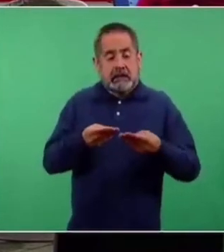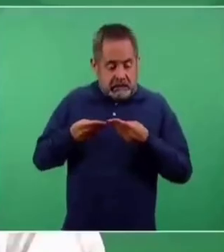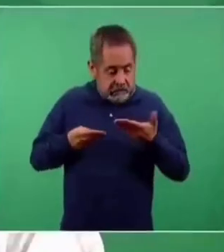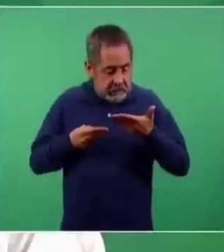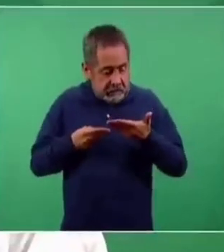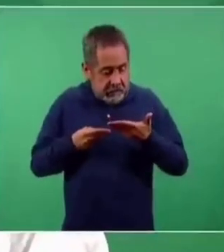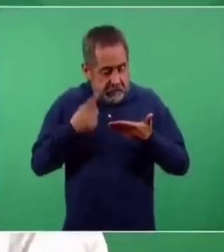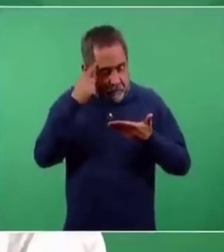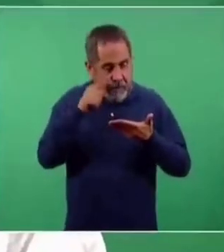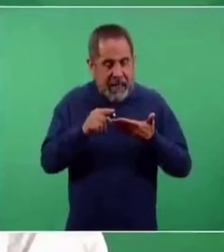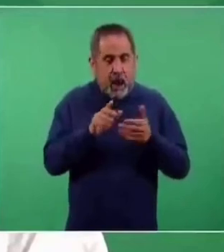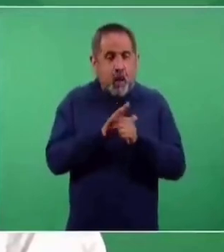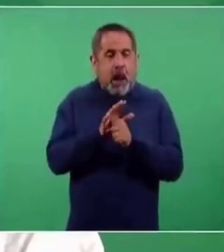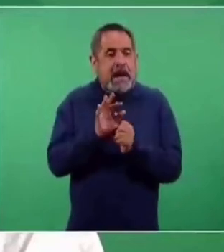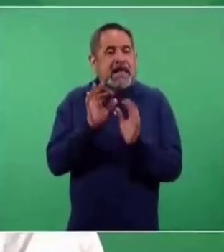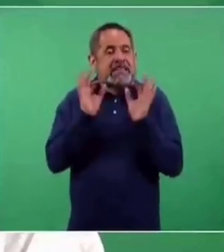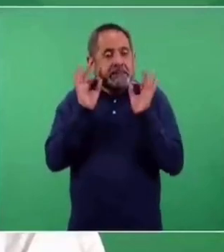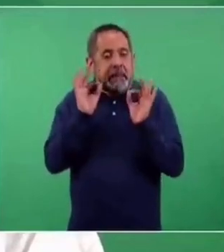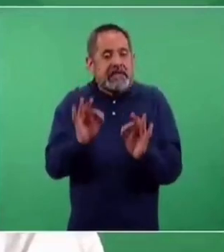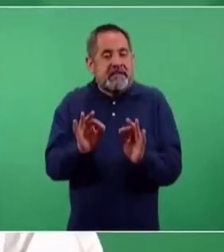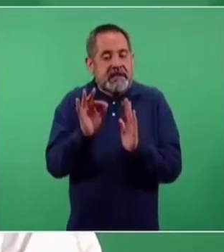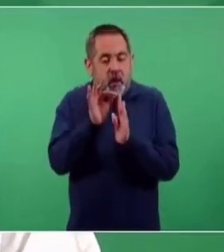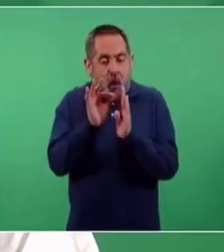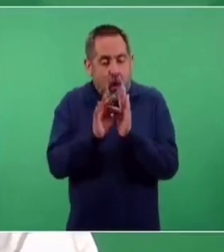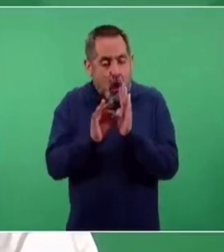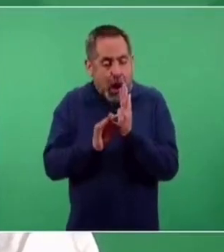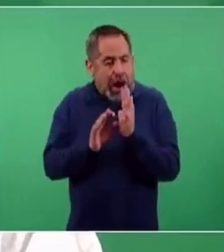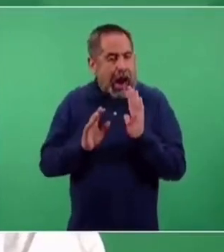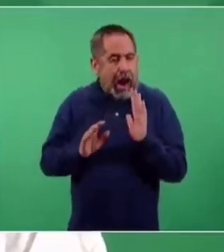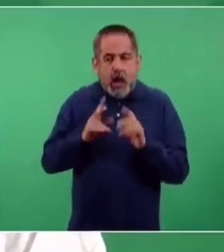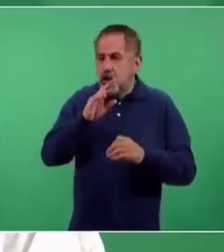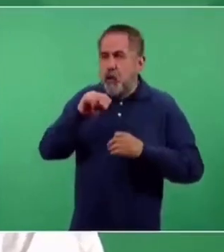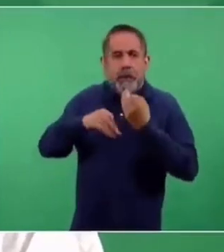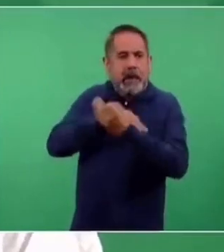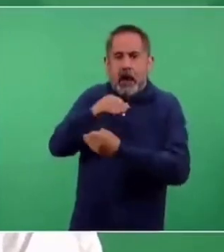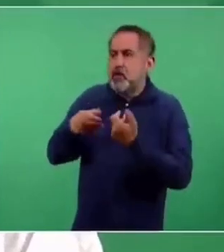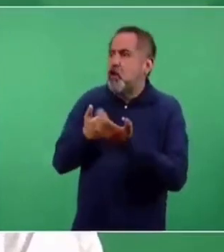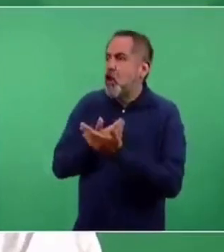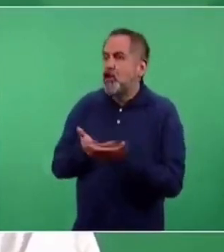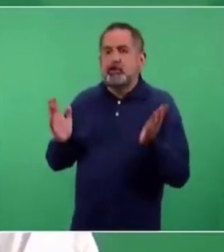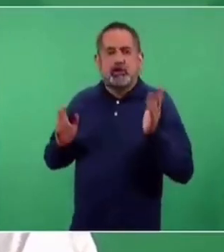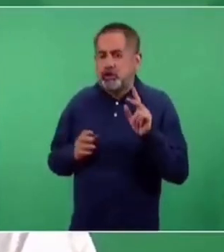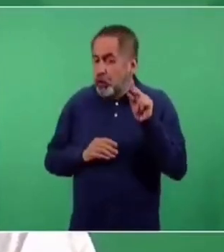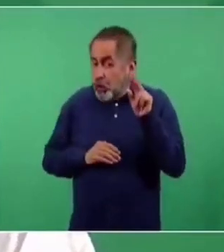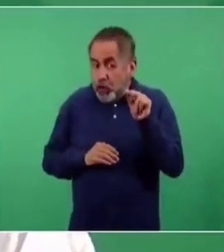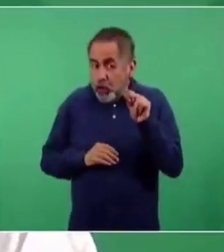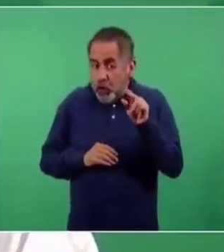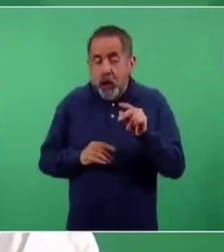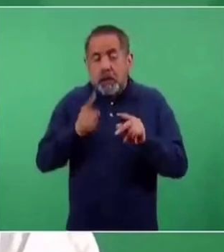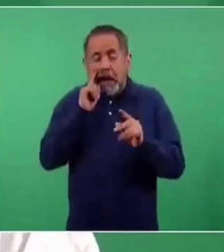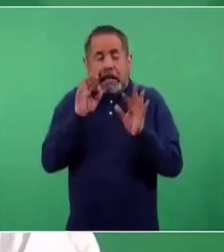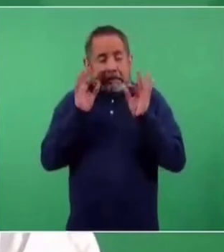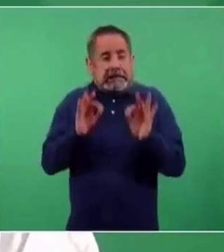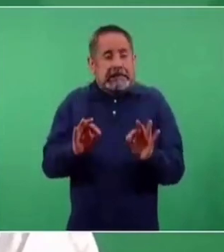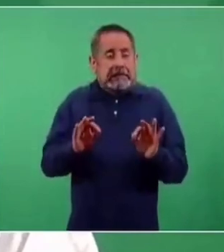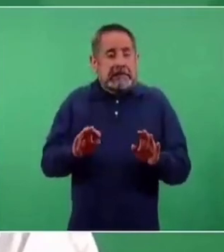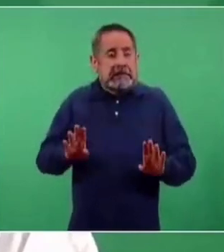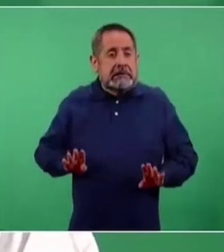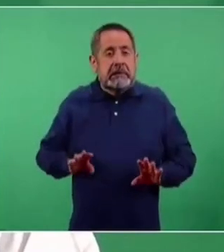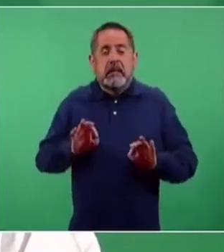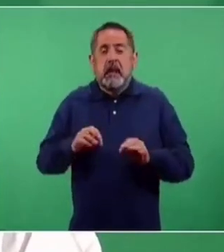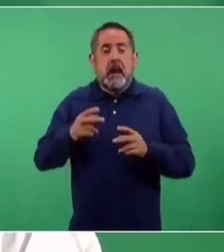indicaciones precisas, las comentó el doctor Ricardo Cortés a detalle el jueves pasado, personas que tienen